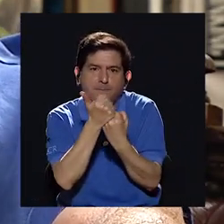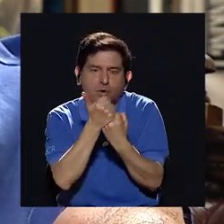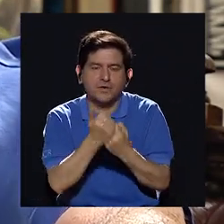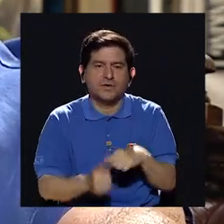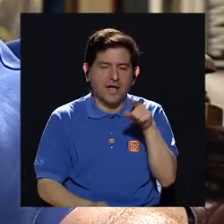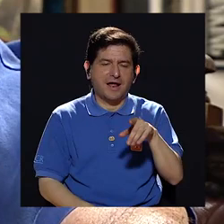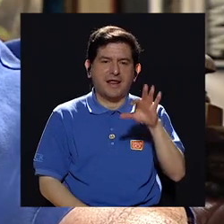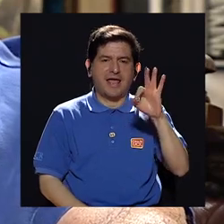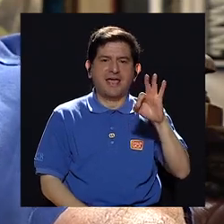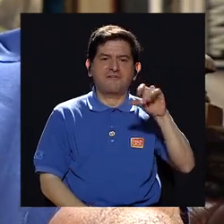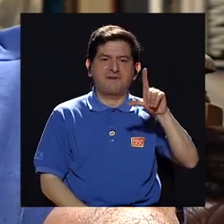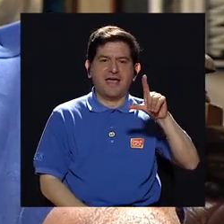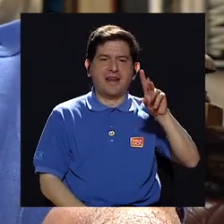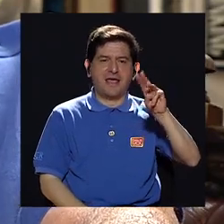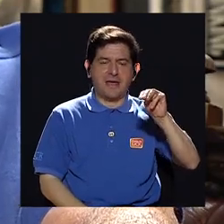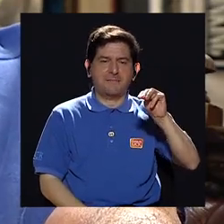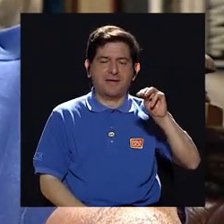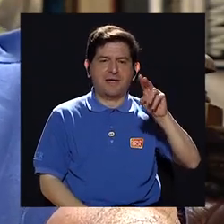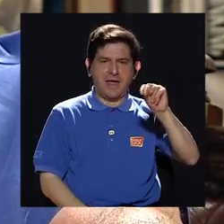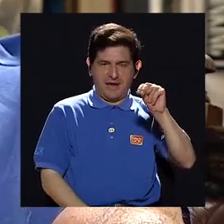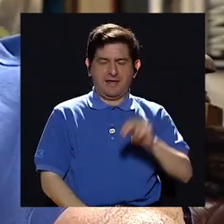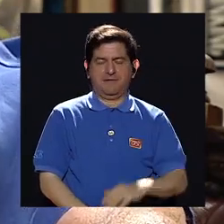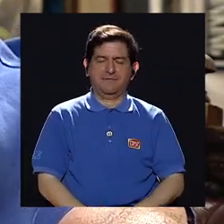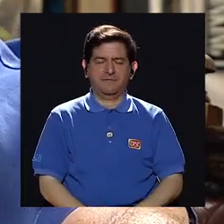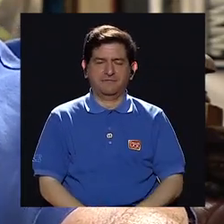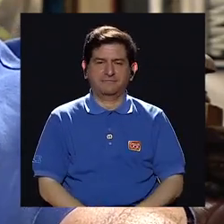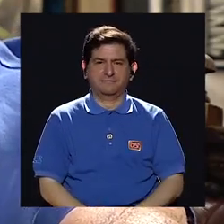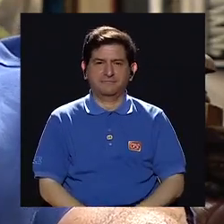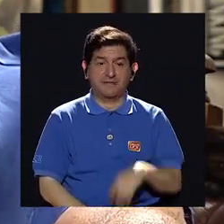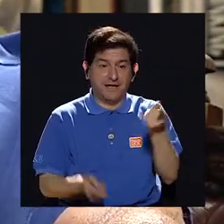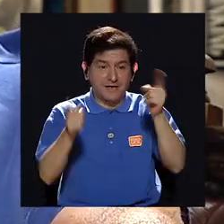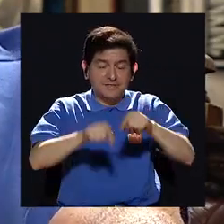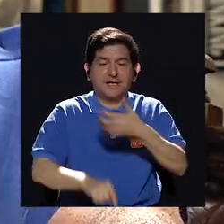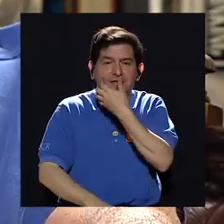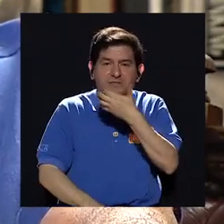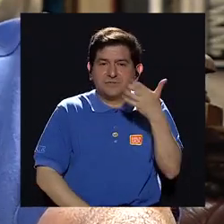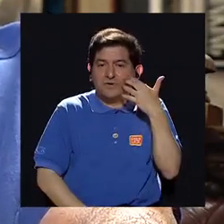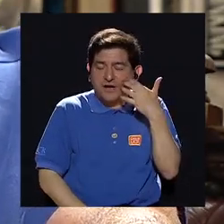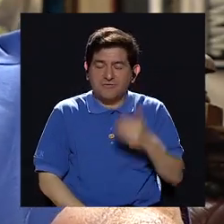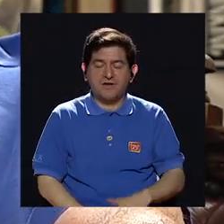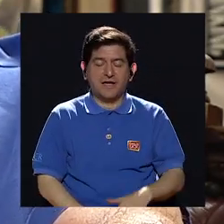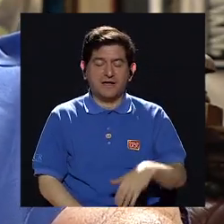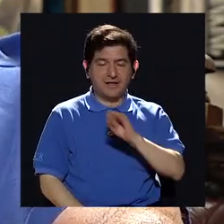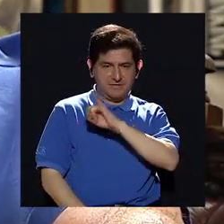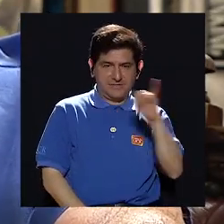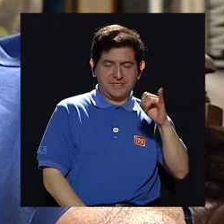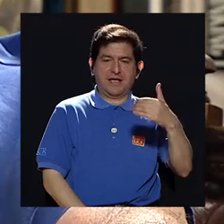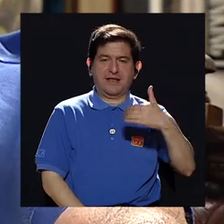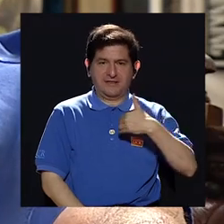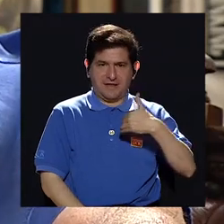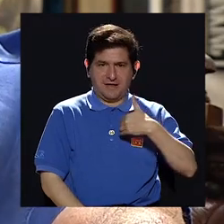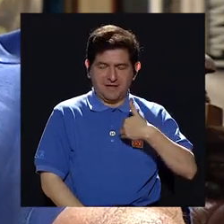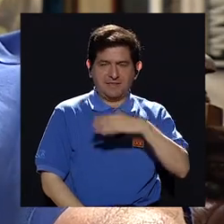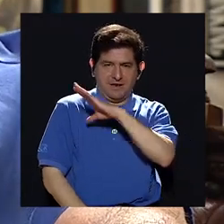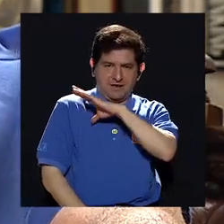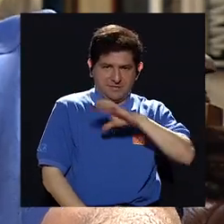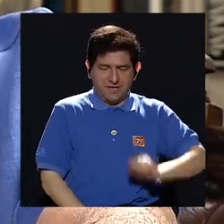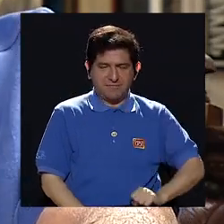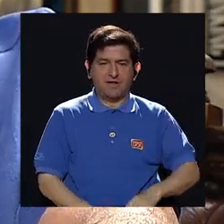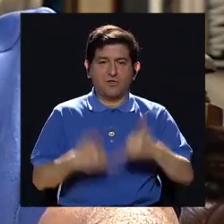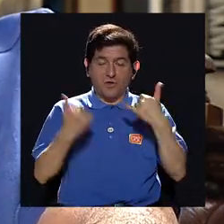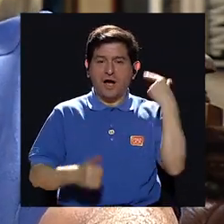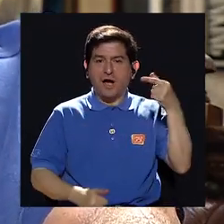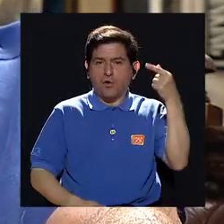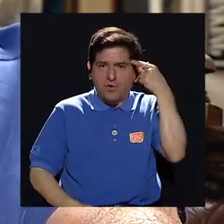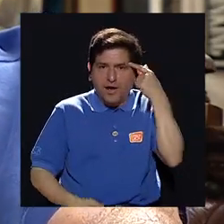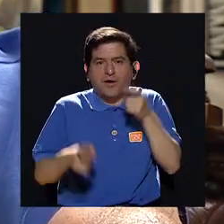al FMLN la guerrilla marxista de aquel momento que hoy está